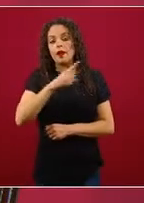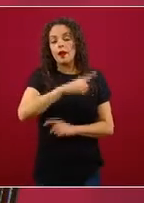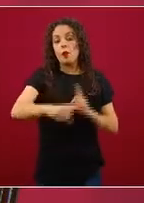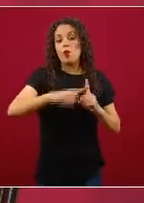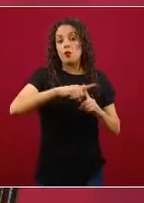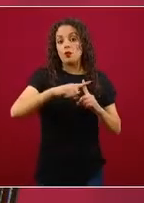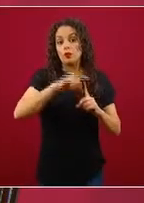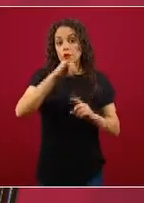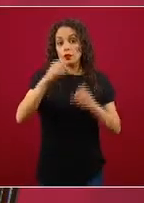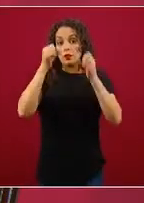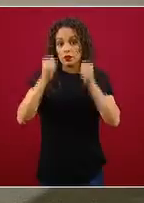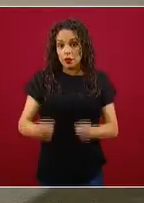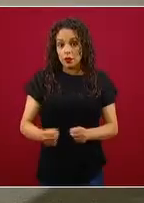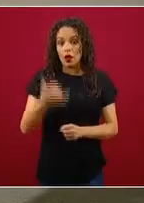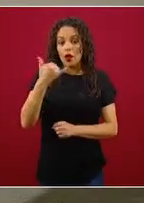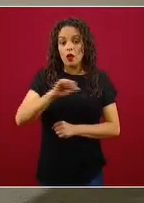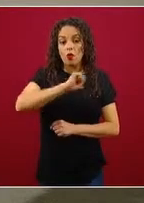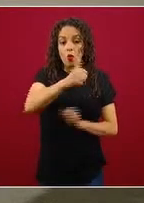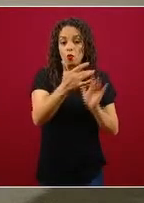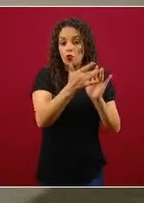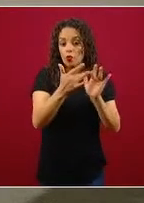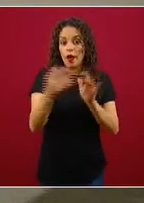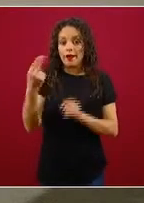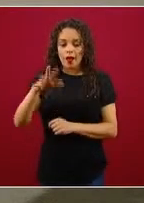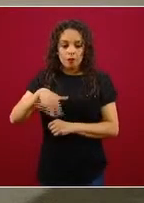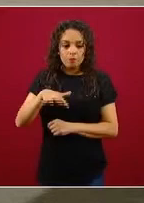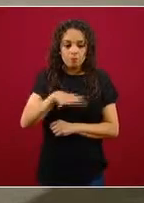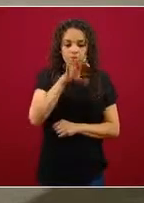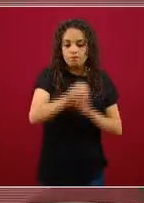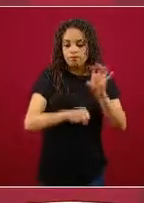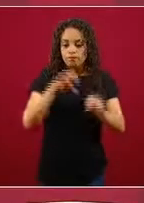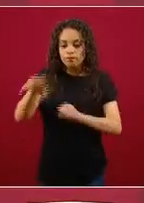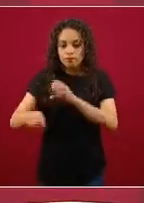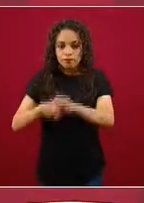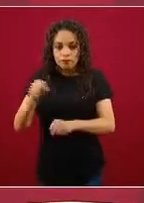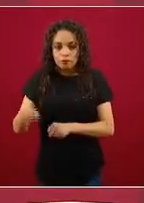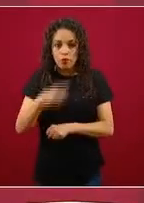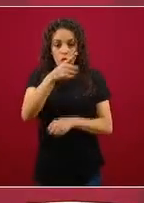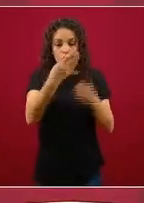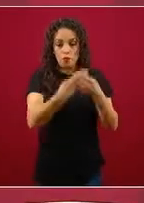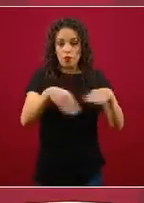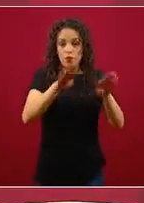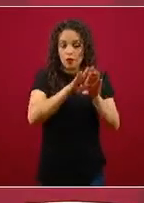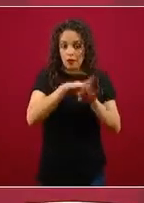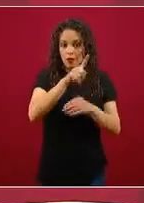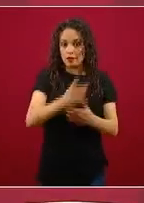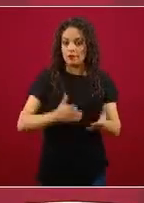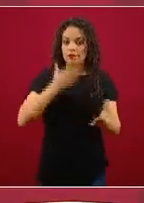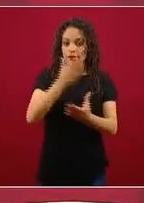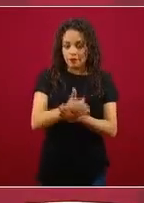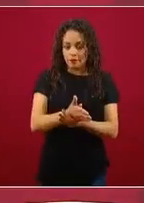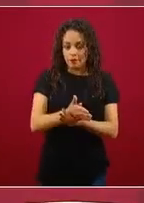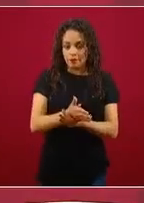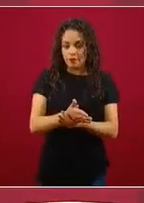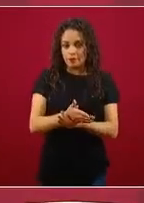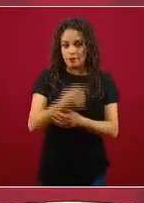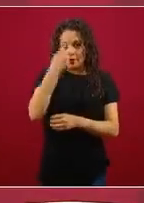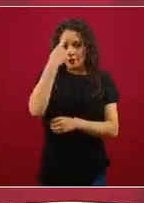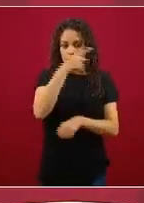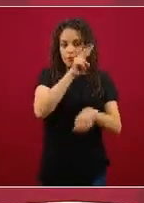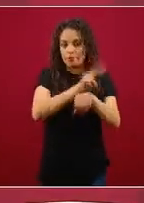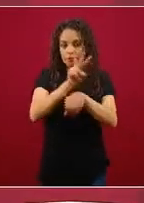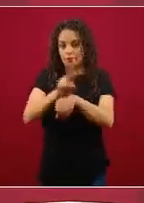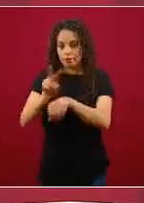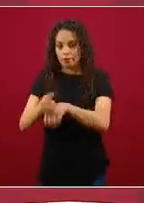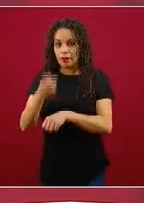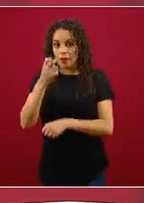rastreo de contactos. Las brigadas de salud en tu casa haciendo el rastreo de campo, que es una actividad permanente de vigilancia